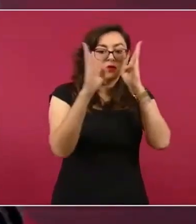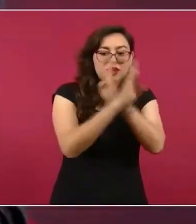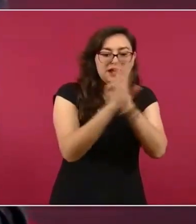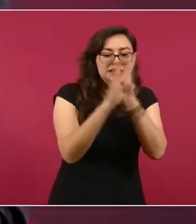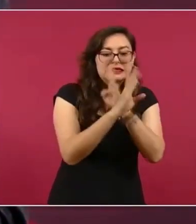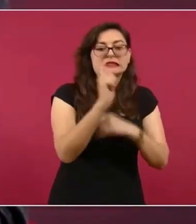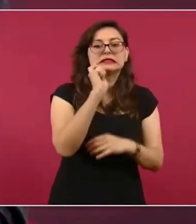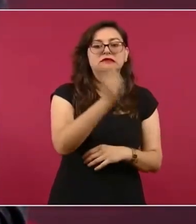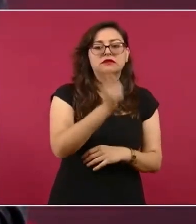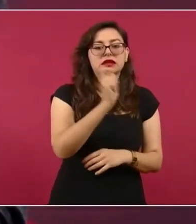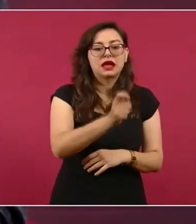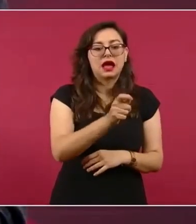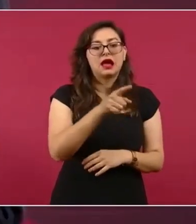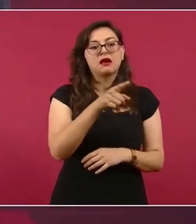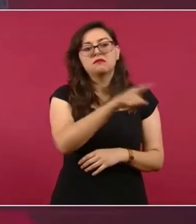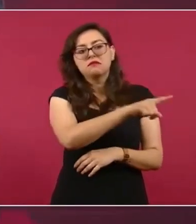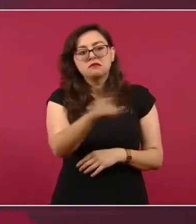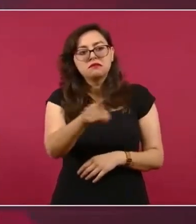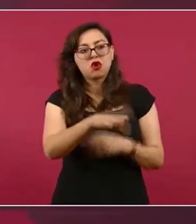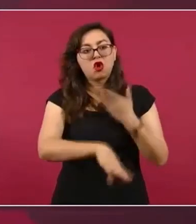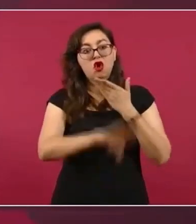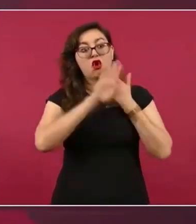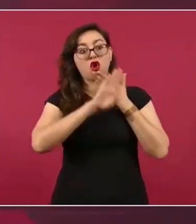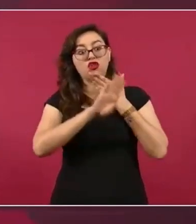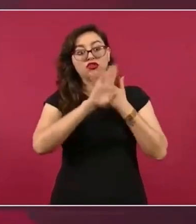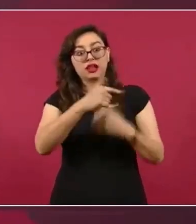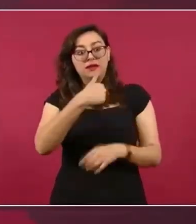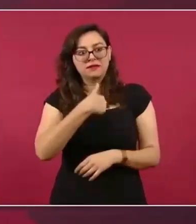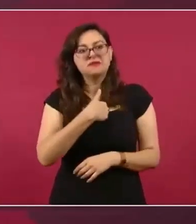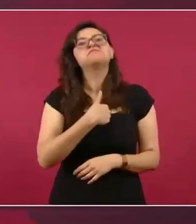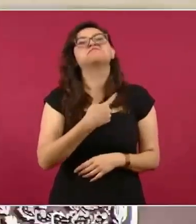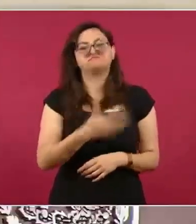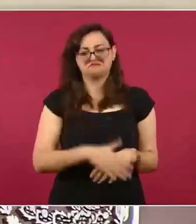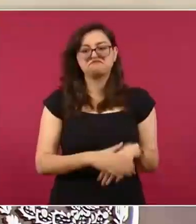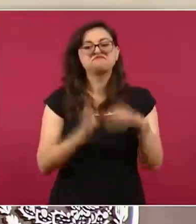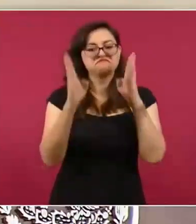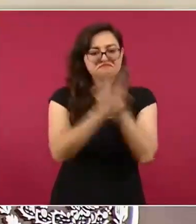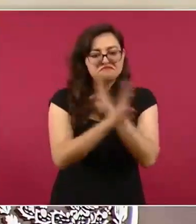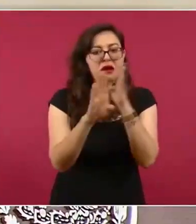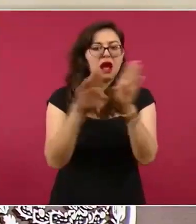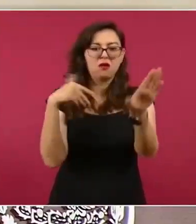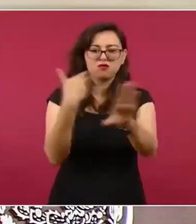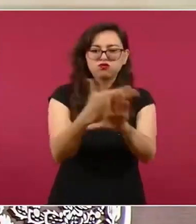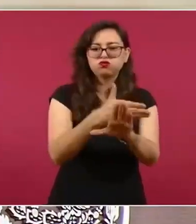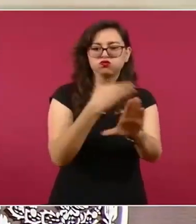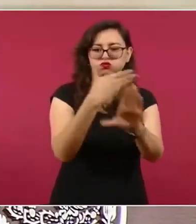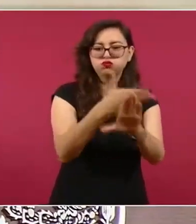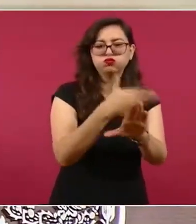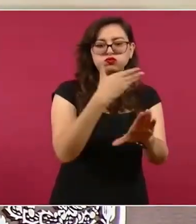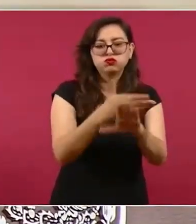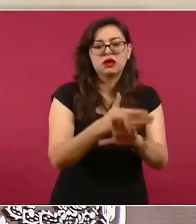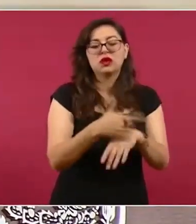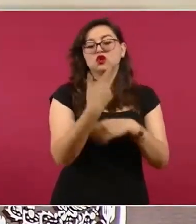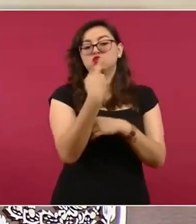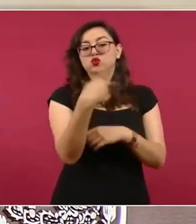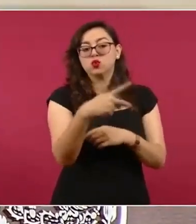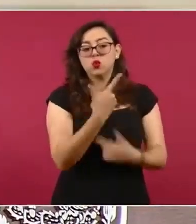con limitar las libertades, con